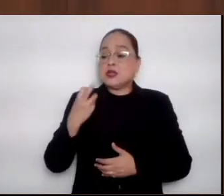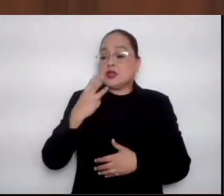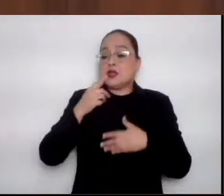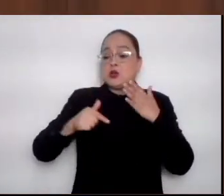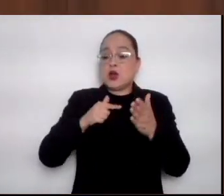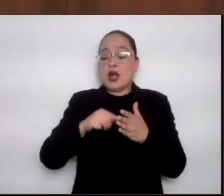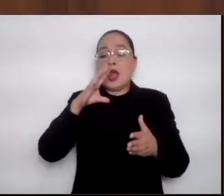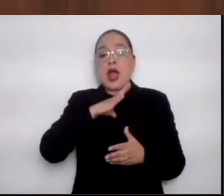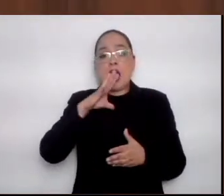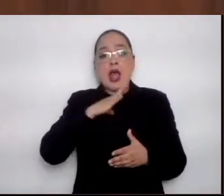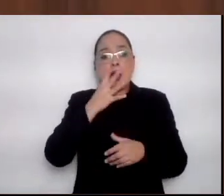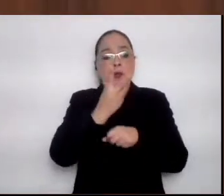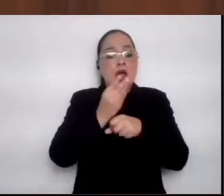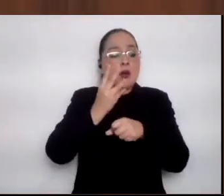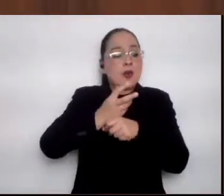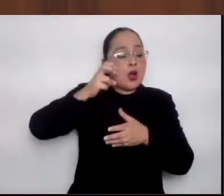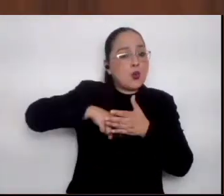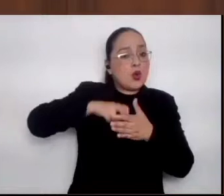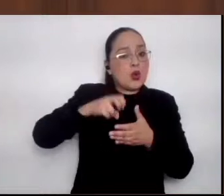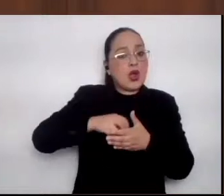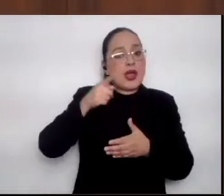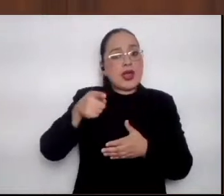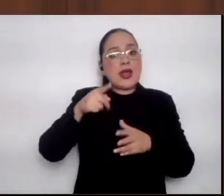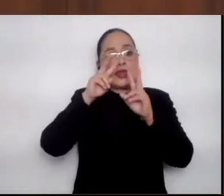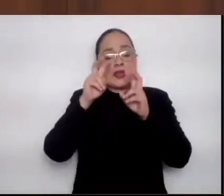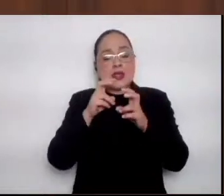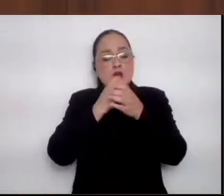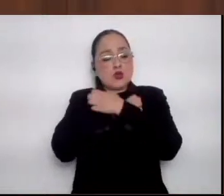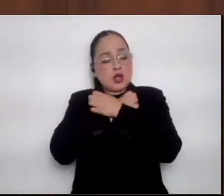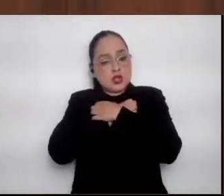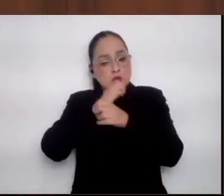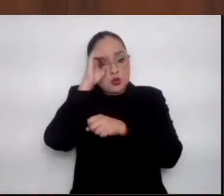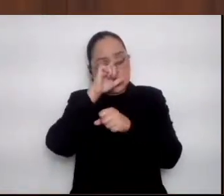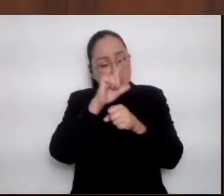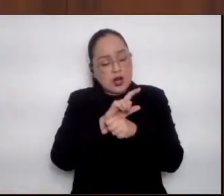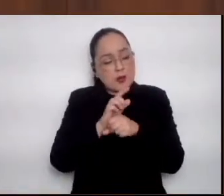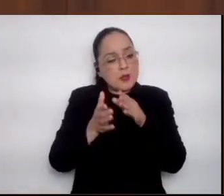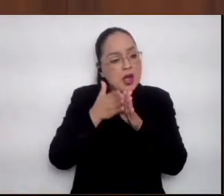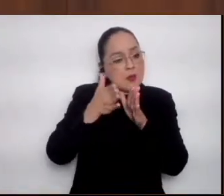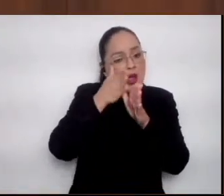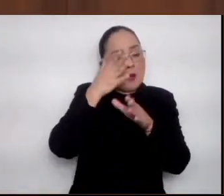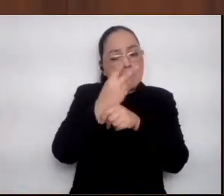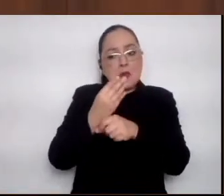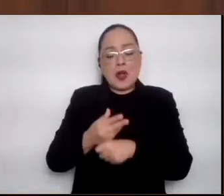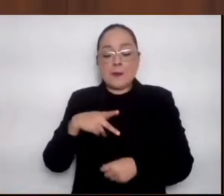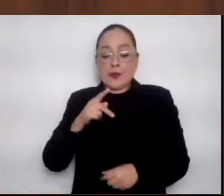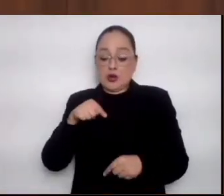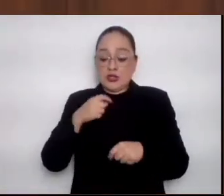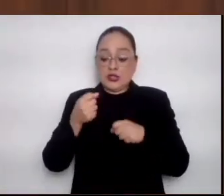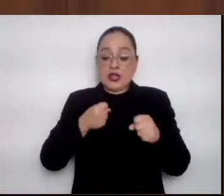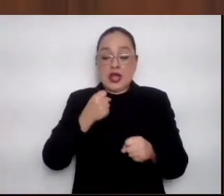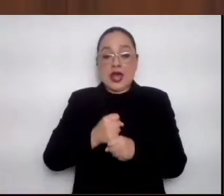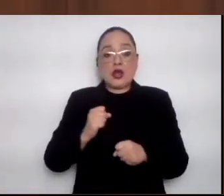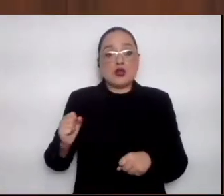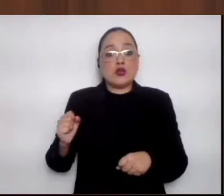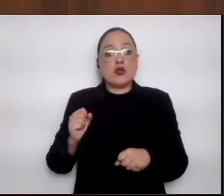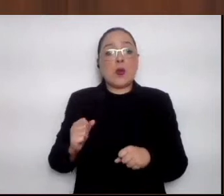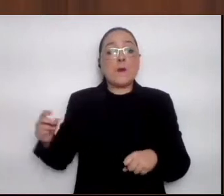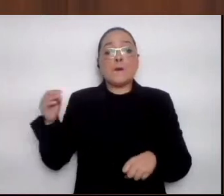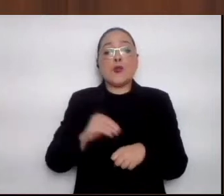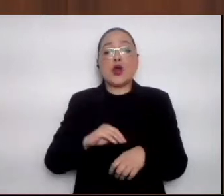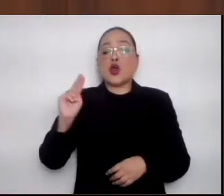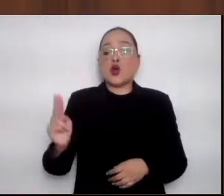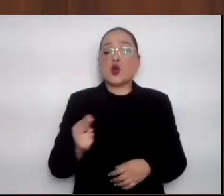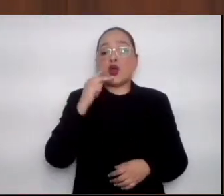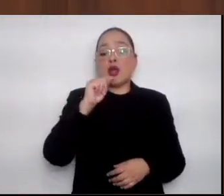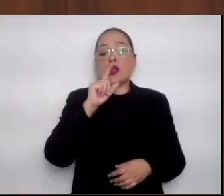espacios recreativos, educativos, culturales. Este año, por ejemplo, no lo mencioné, pero se concluyó la Universidad Tlanepantla en la